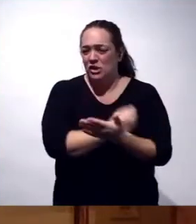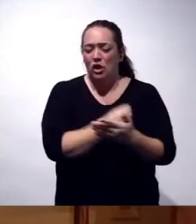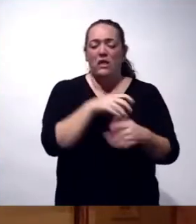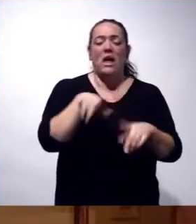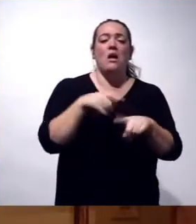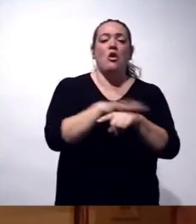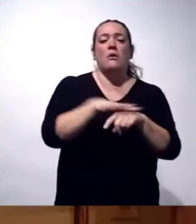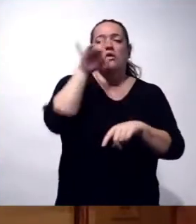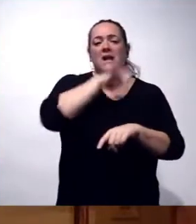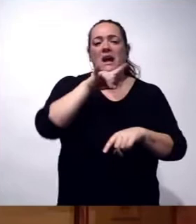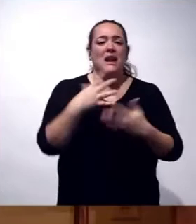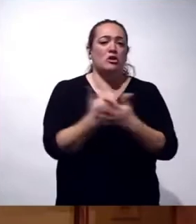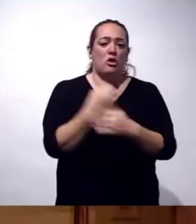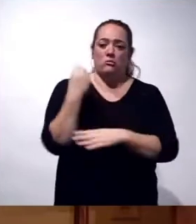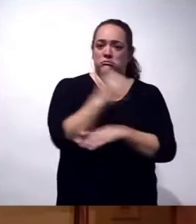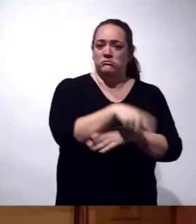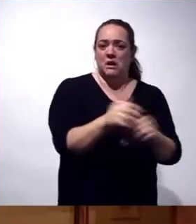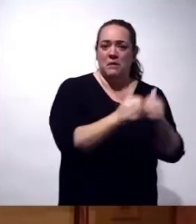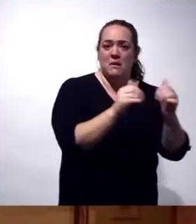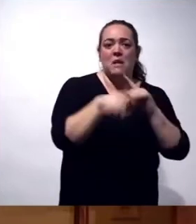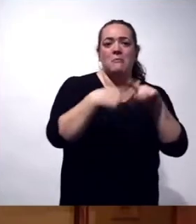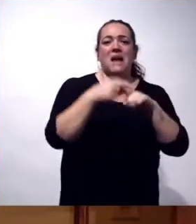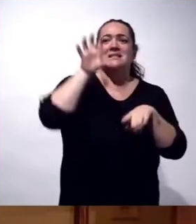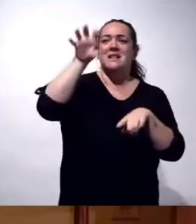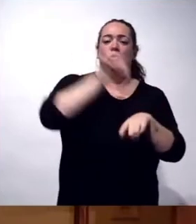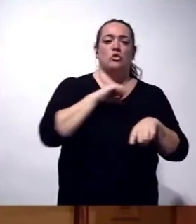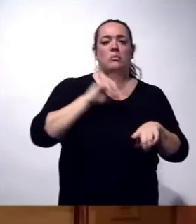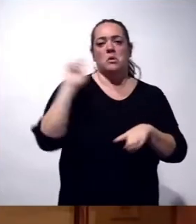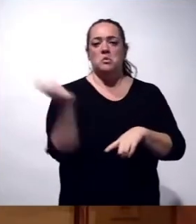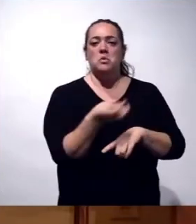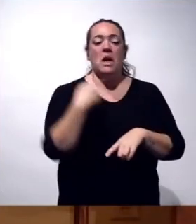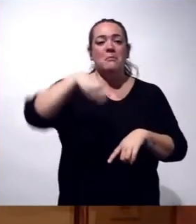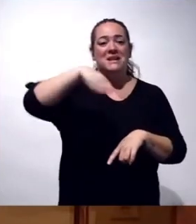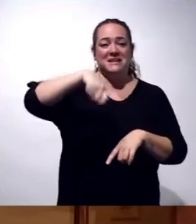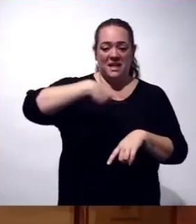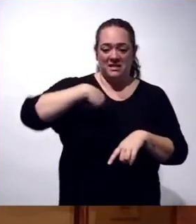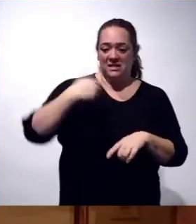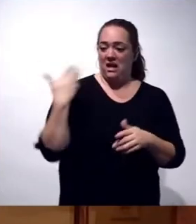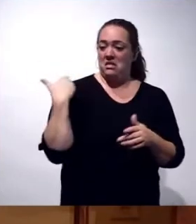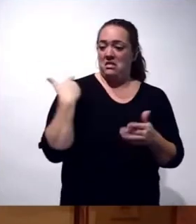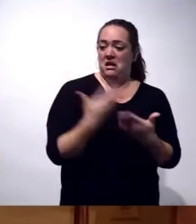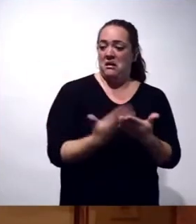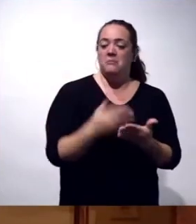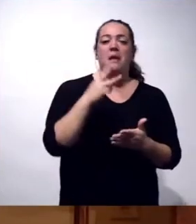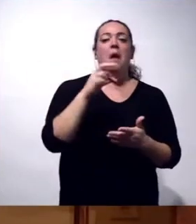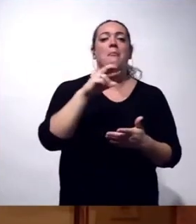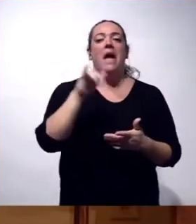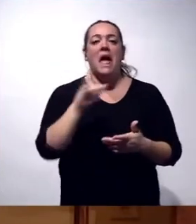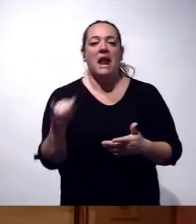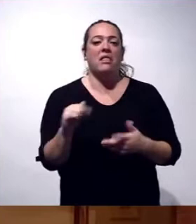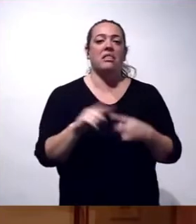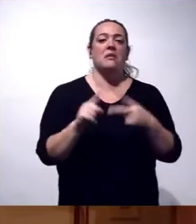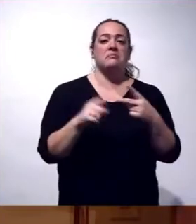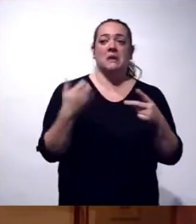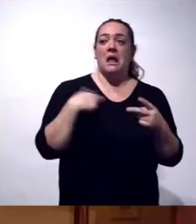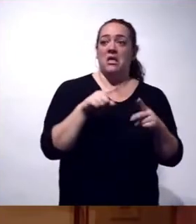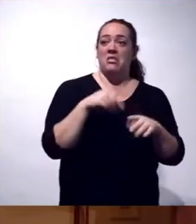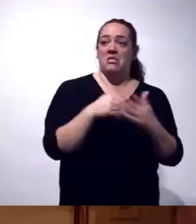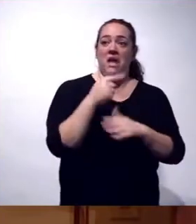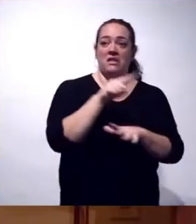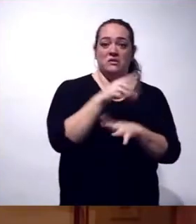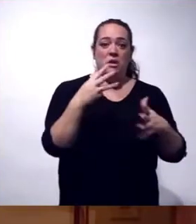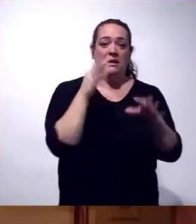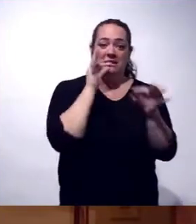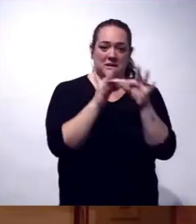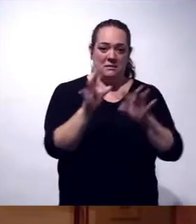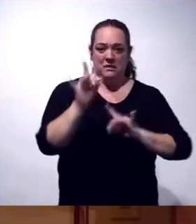de Canarias y del resto de las autonomías. He hablado con varios presidentes estos días, con Pérez Aragonés, que me llamó el día 19 de